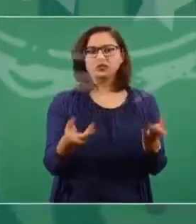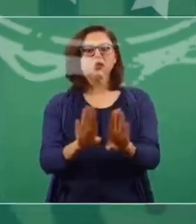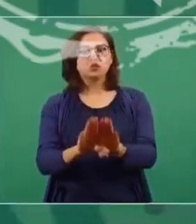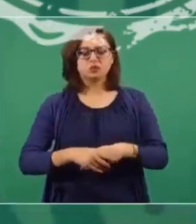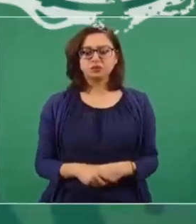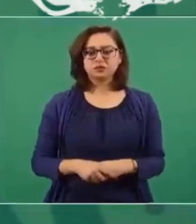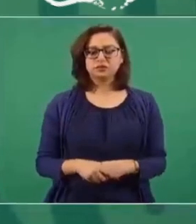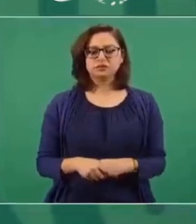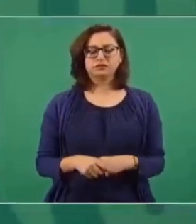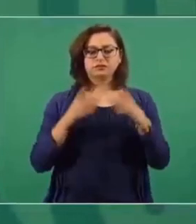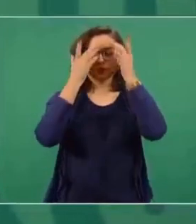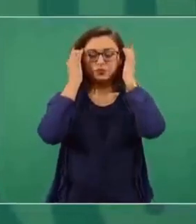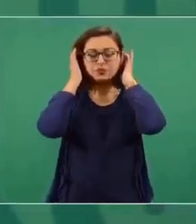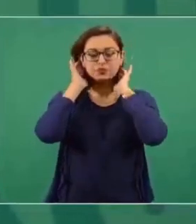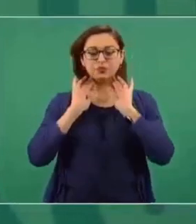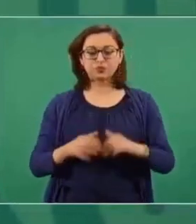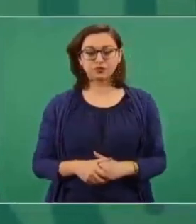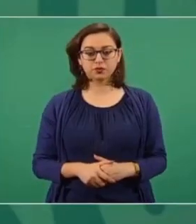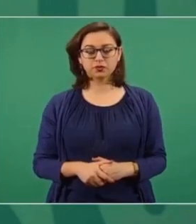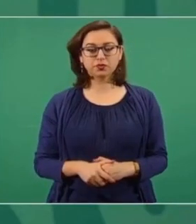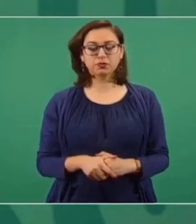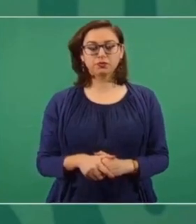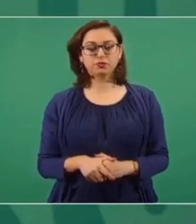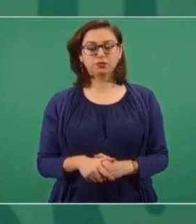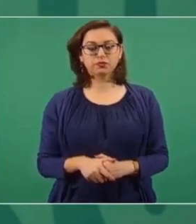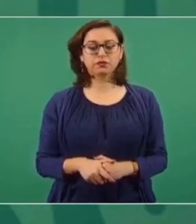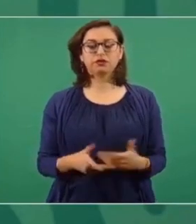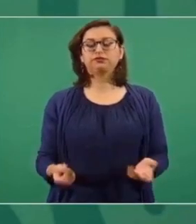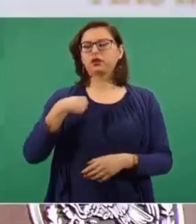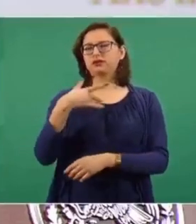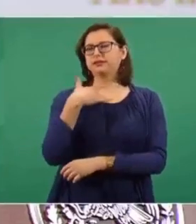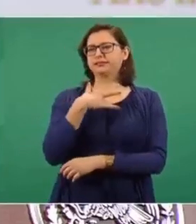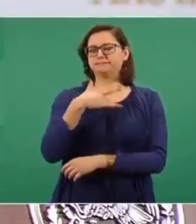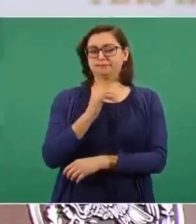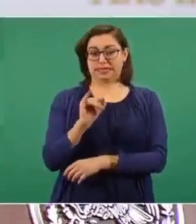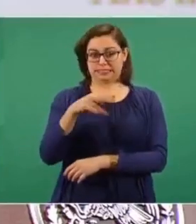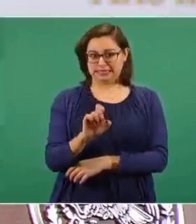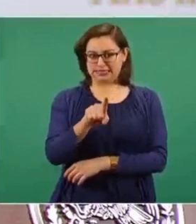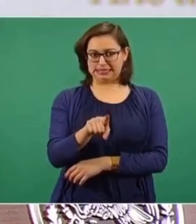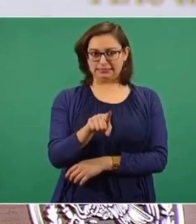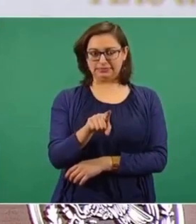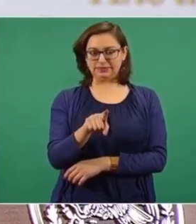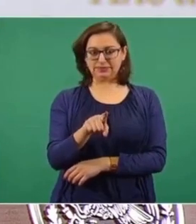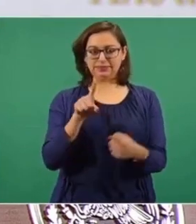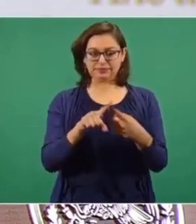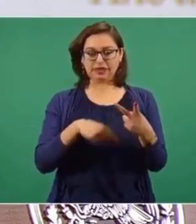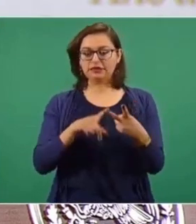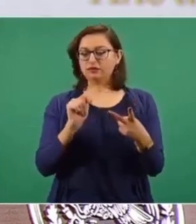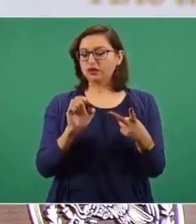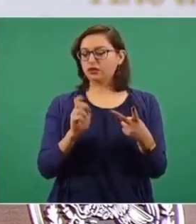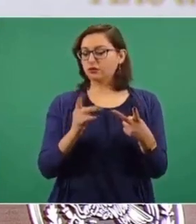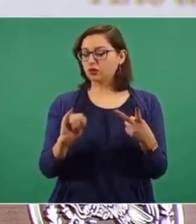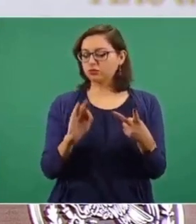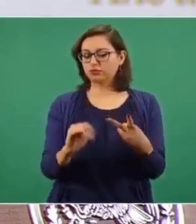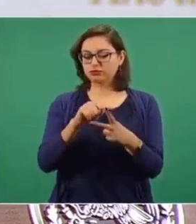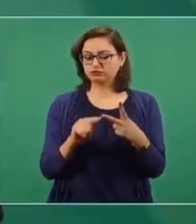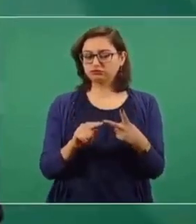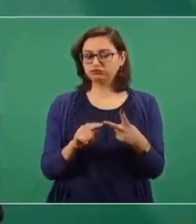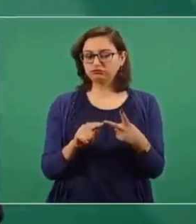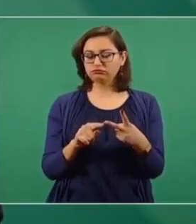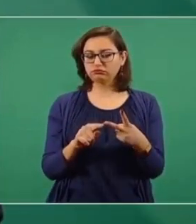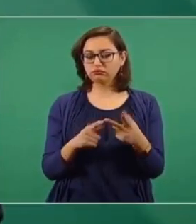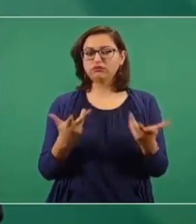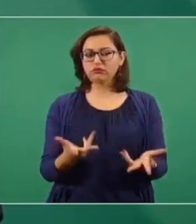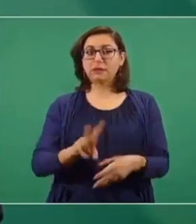Yo pienso que se debe de garantizar que el INE y el tribunal sean órganos